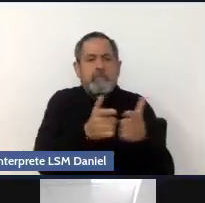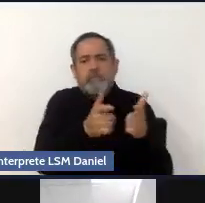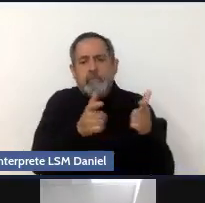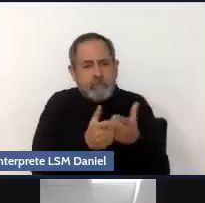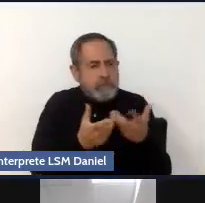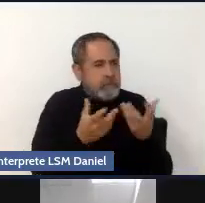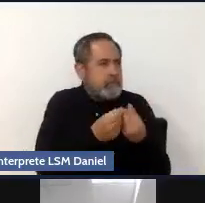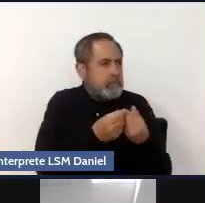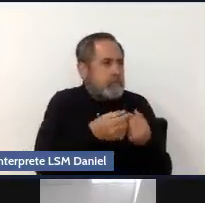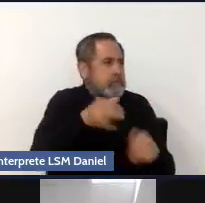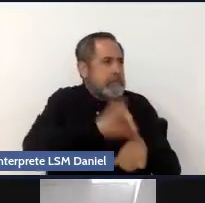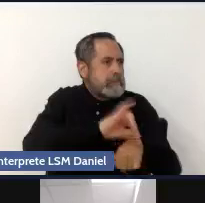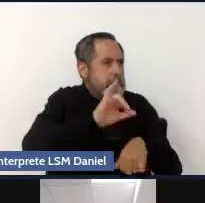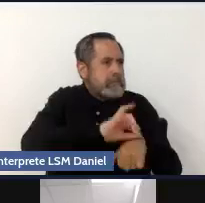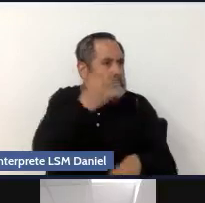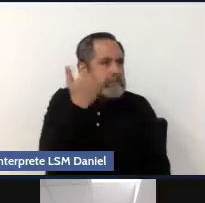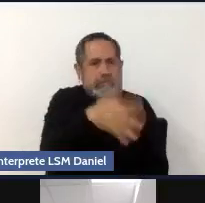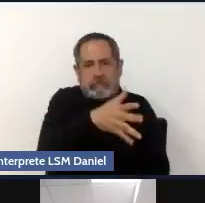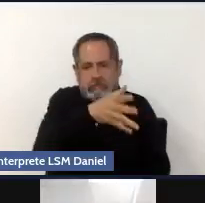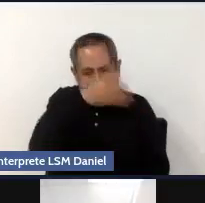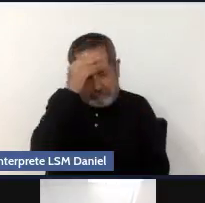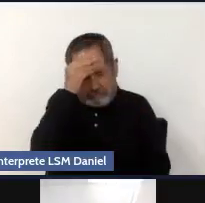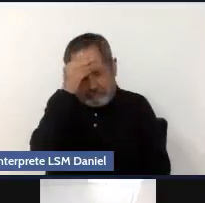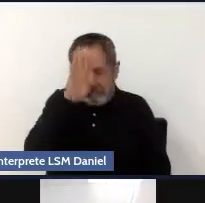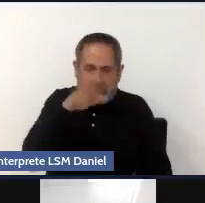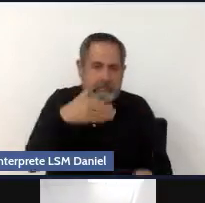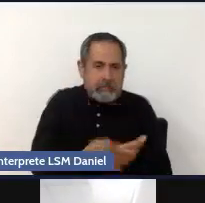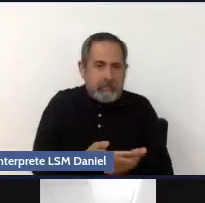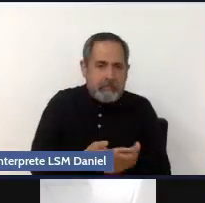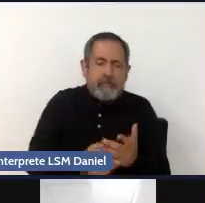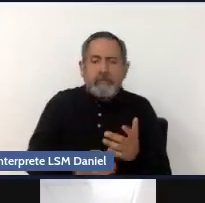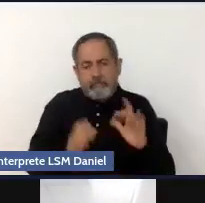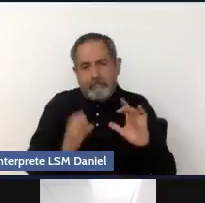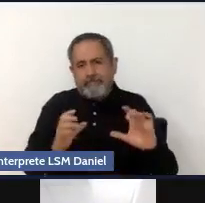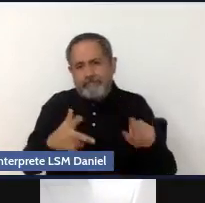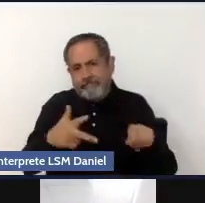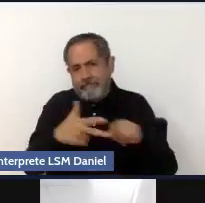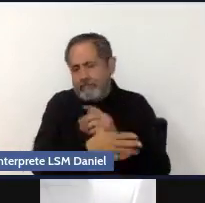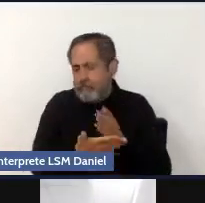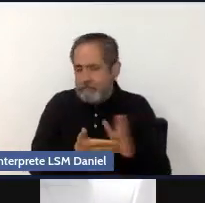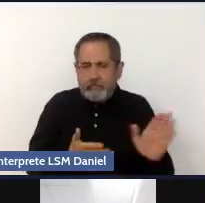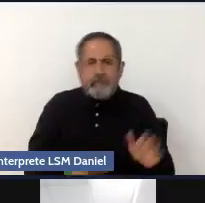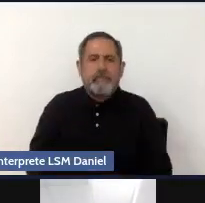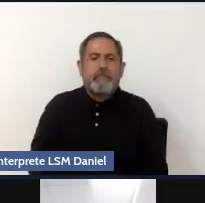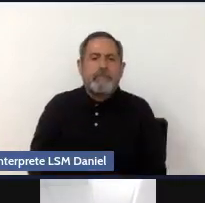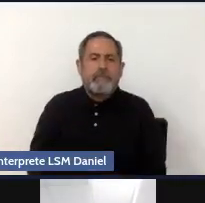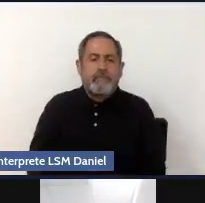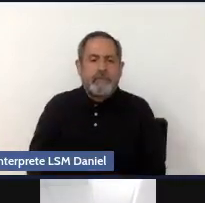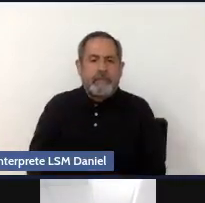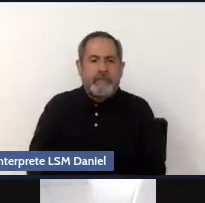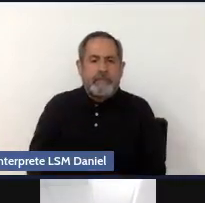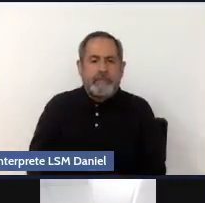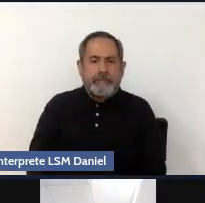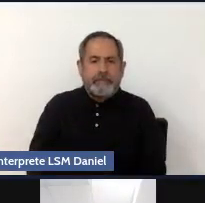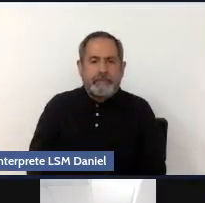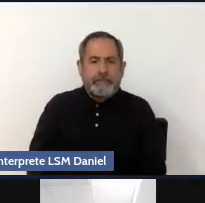comenzar revisando estos factores de riesgo. El que sigue, por favor.